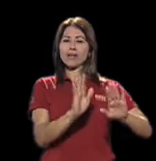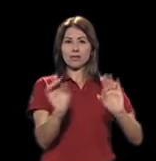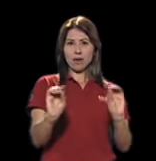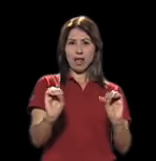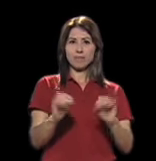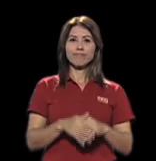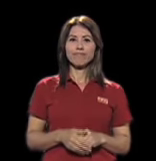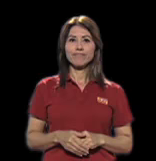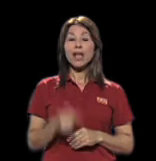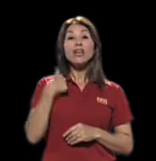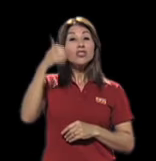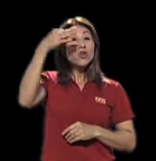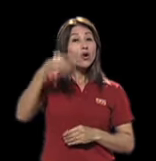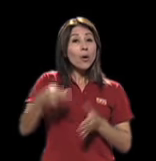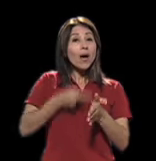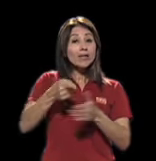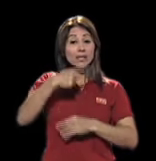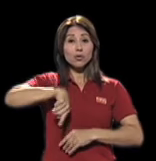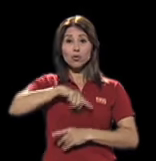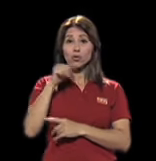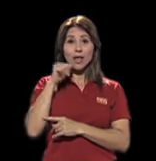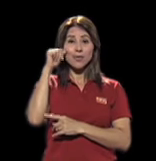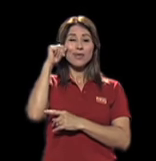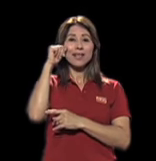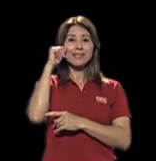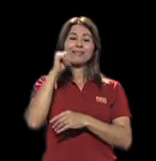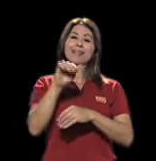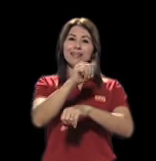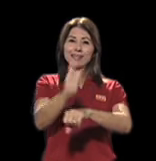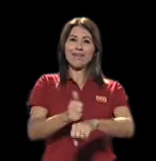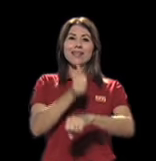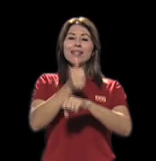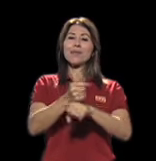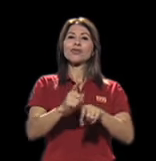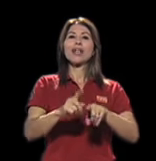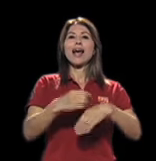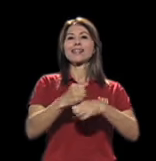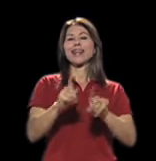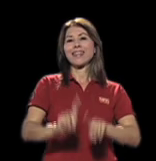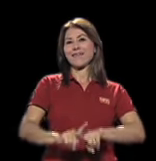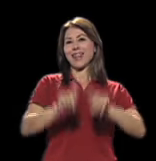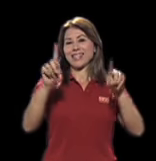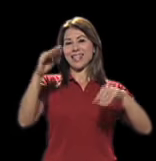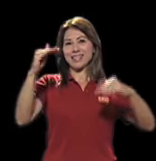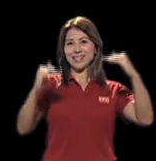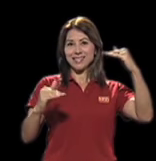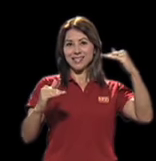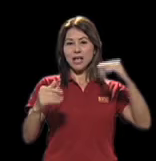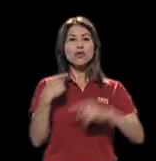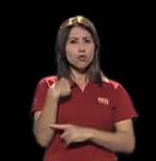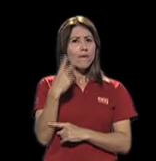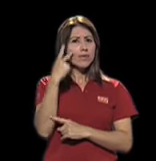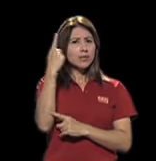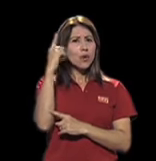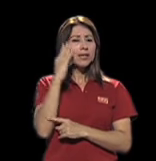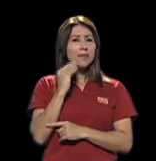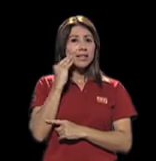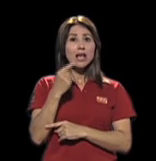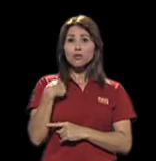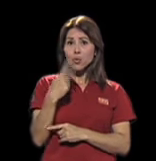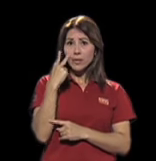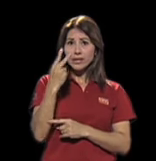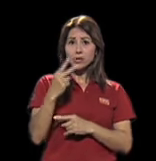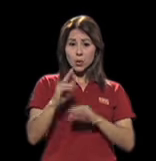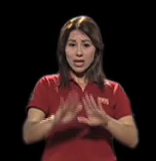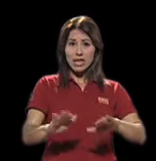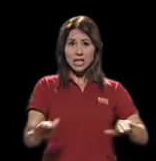establecemos los adultos. Y lo digo por experiencia que he visto niños sin discapacidad relacionarse con